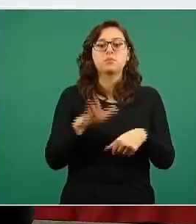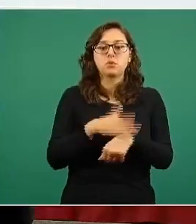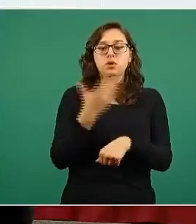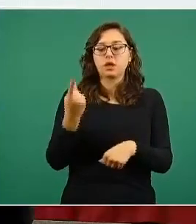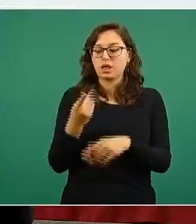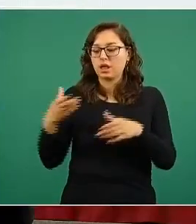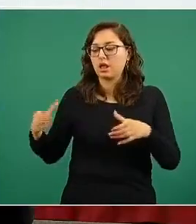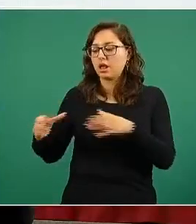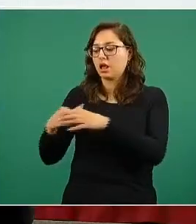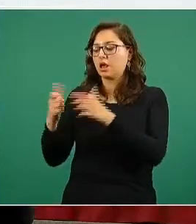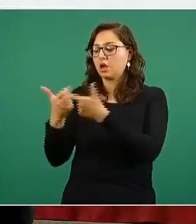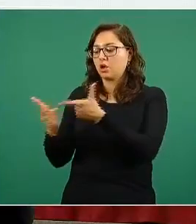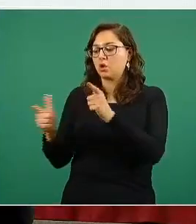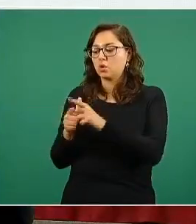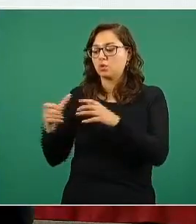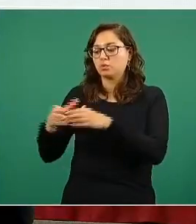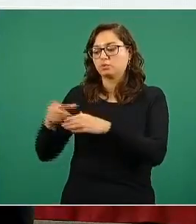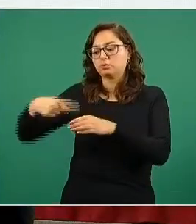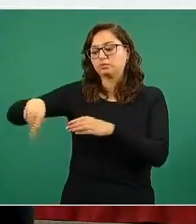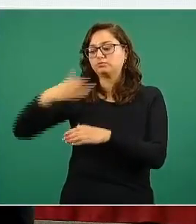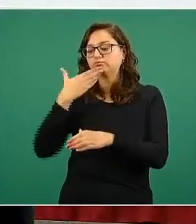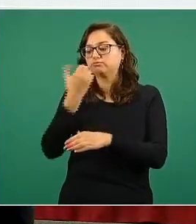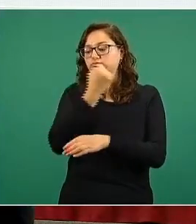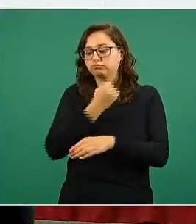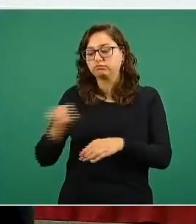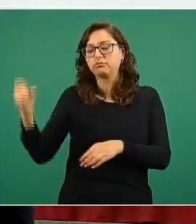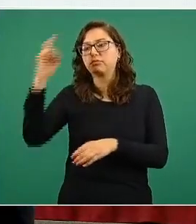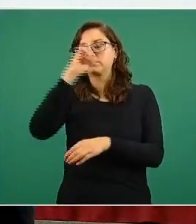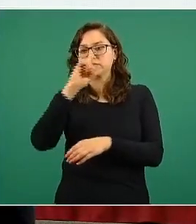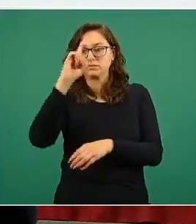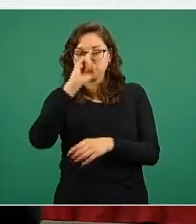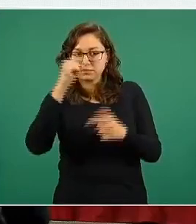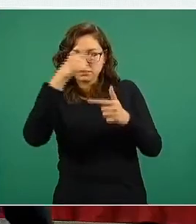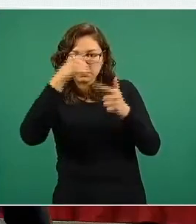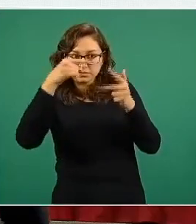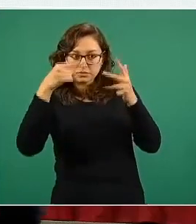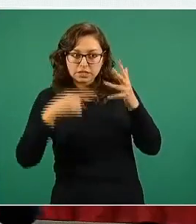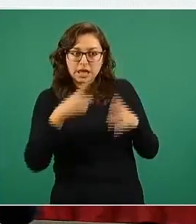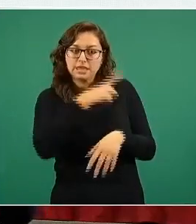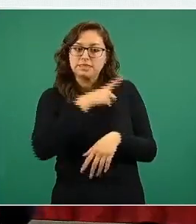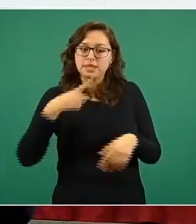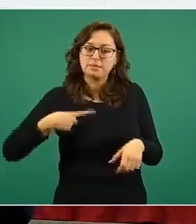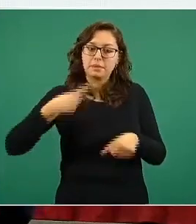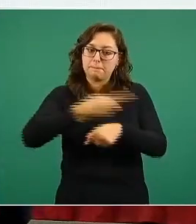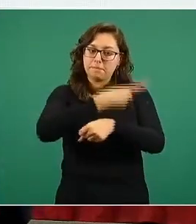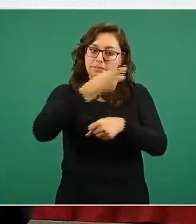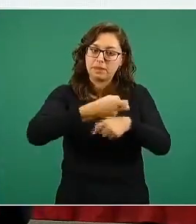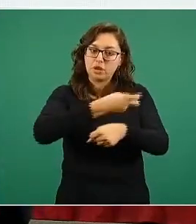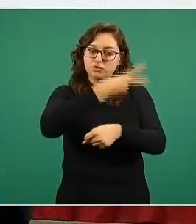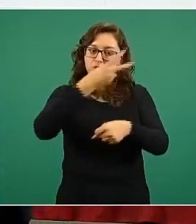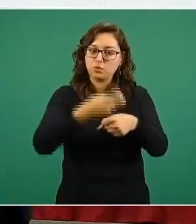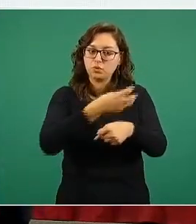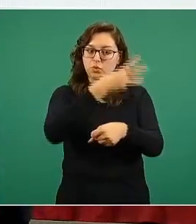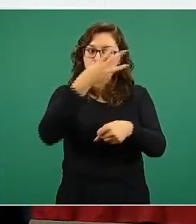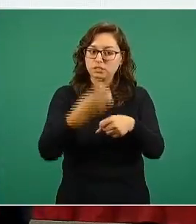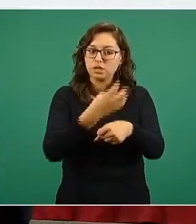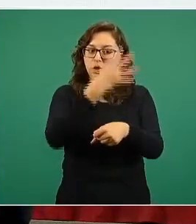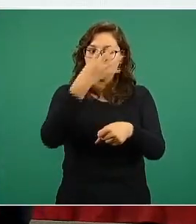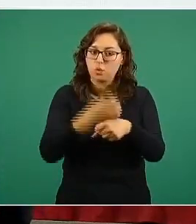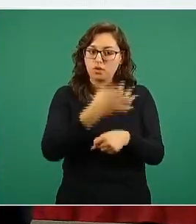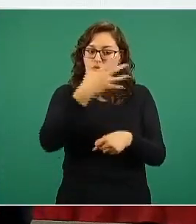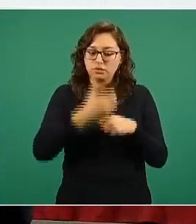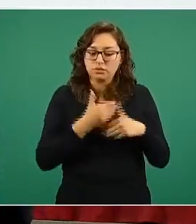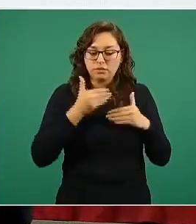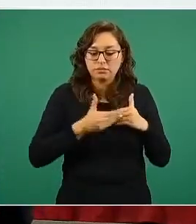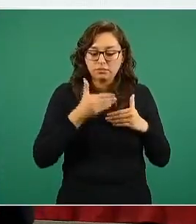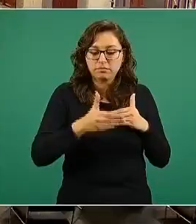de vacunación, se ha hecho una priorización en el orden de uso de las vacunas, considerando